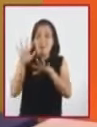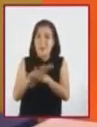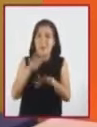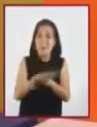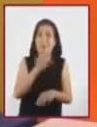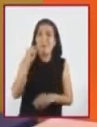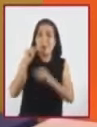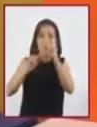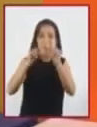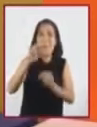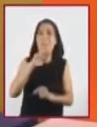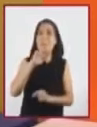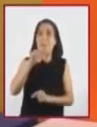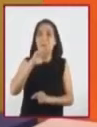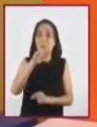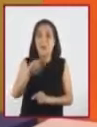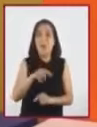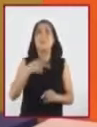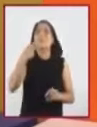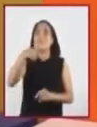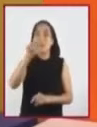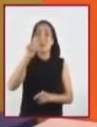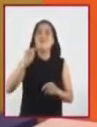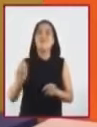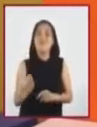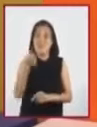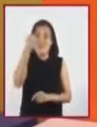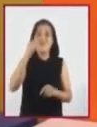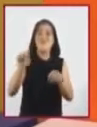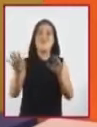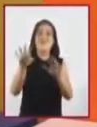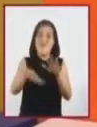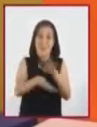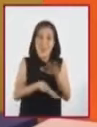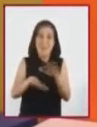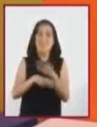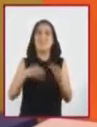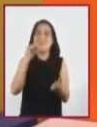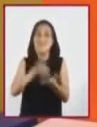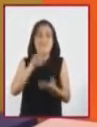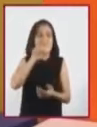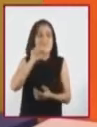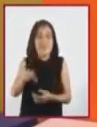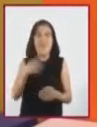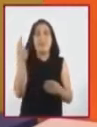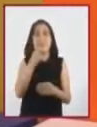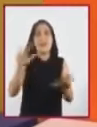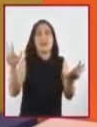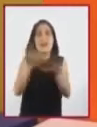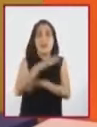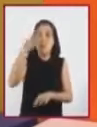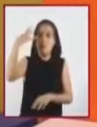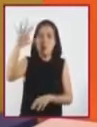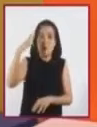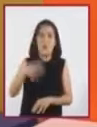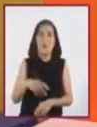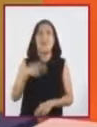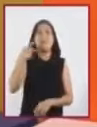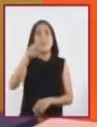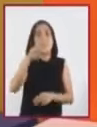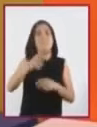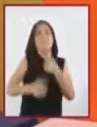tecnología básica es todavía la misma. Lo que ha cambiado es que la energía solar tiene ahora un costo